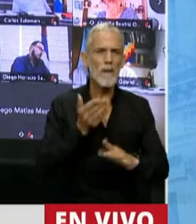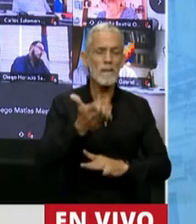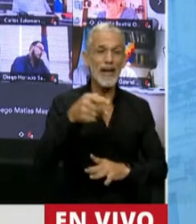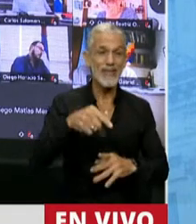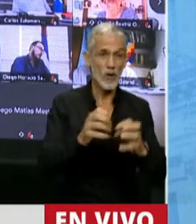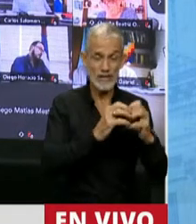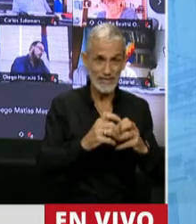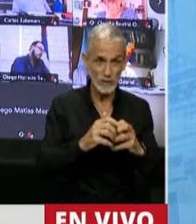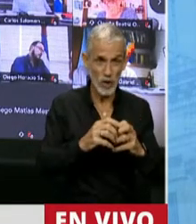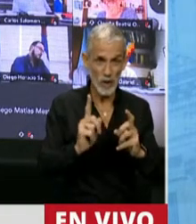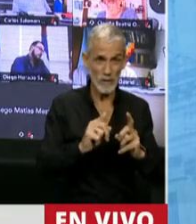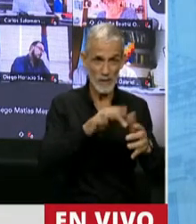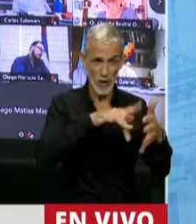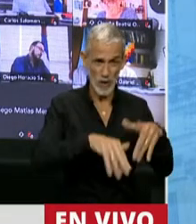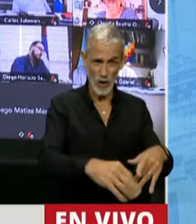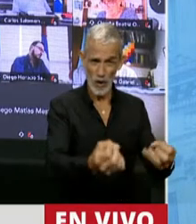esta sesión